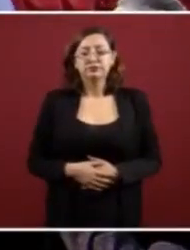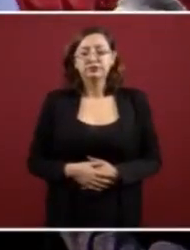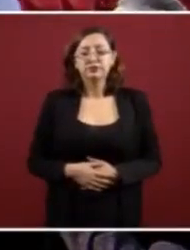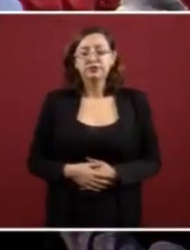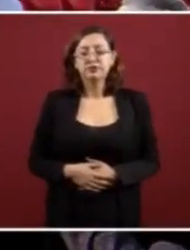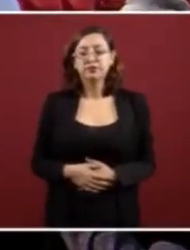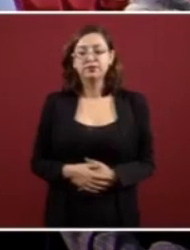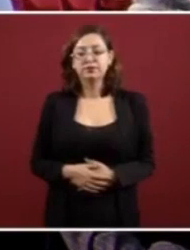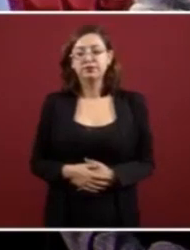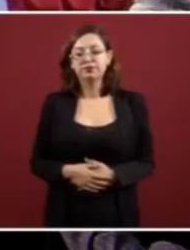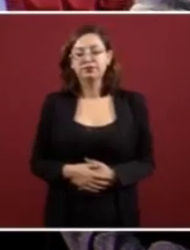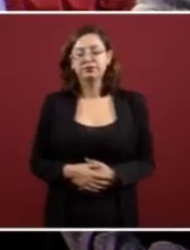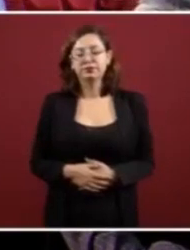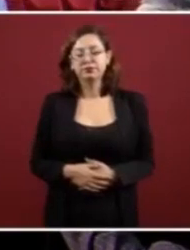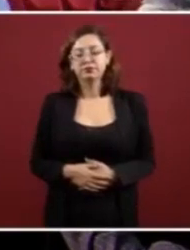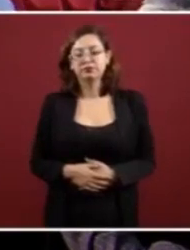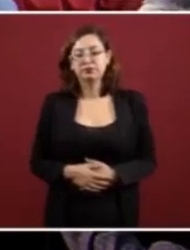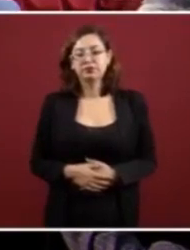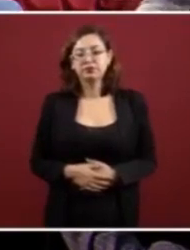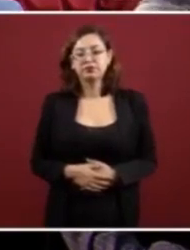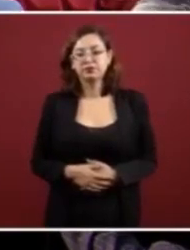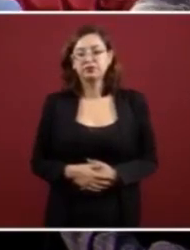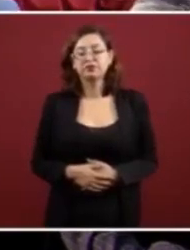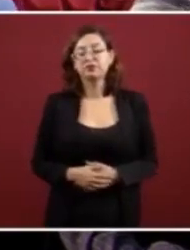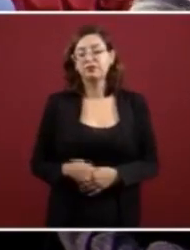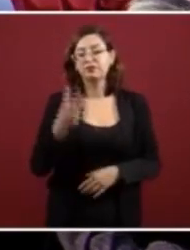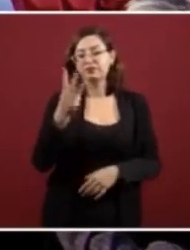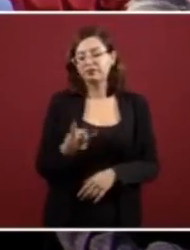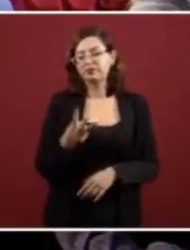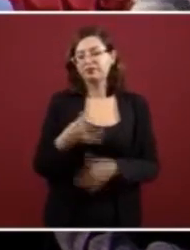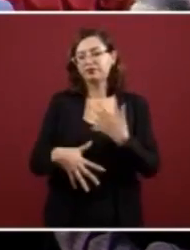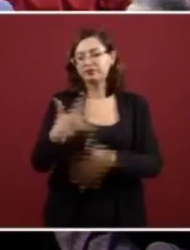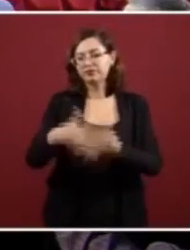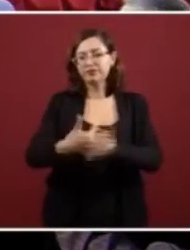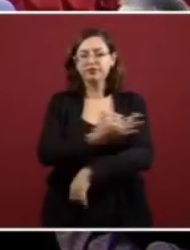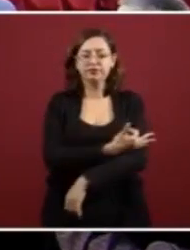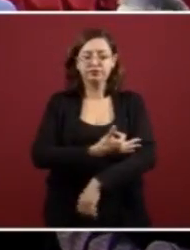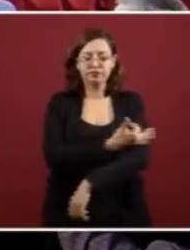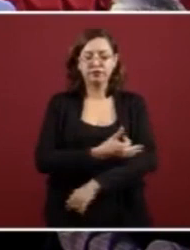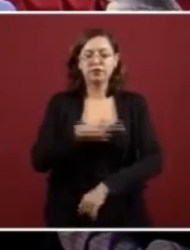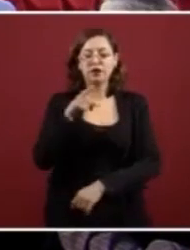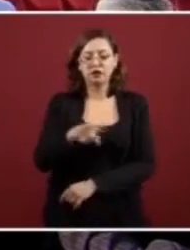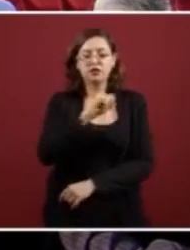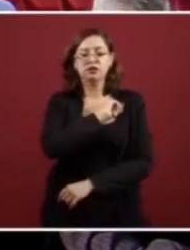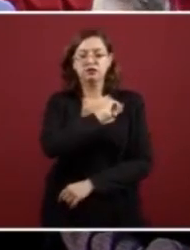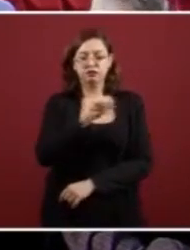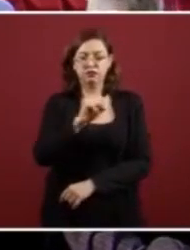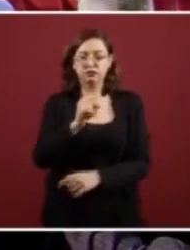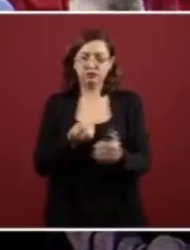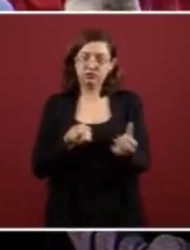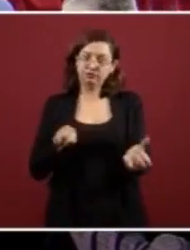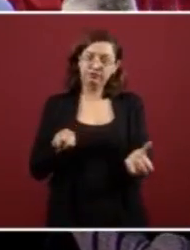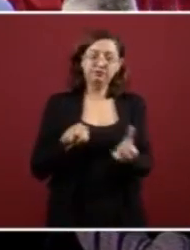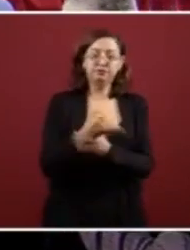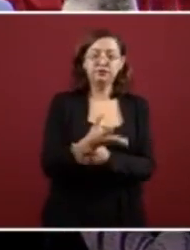A las 15.15 el presunto delincuente sale al estacionamiento del inmueble sin salir